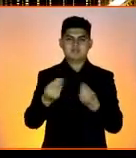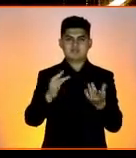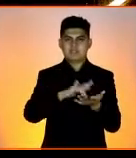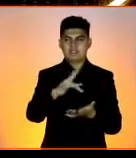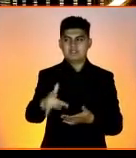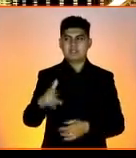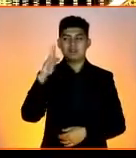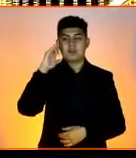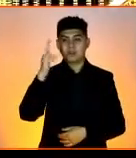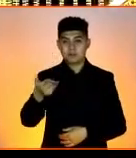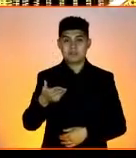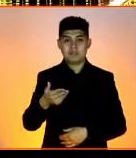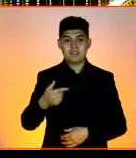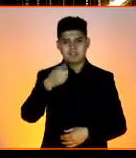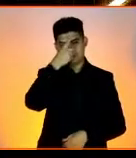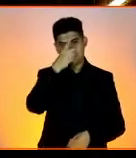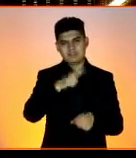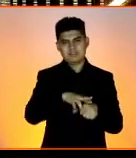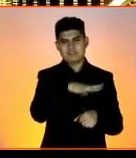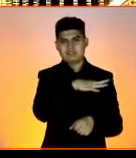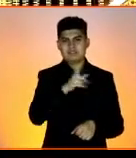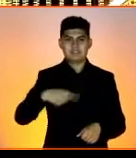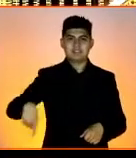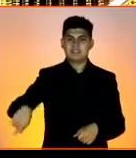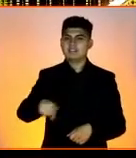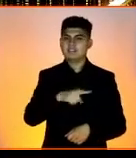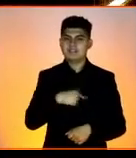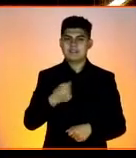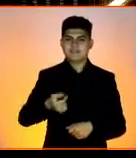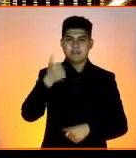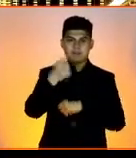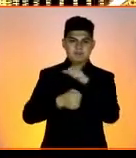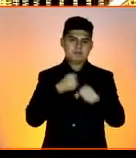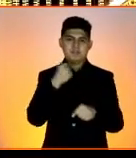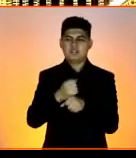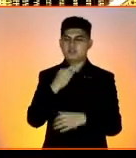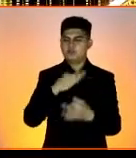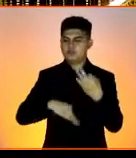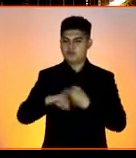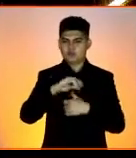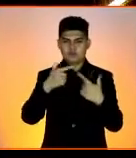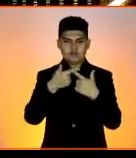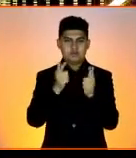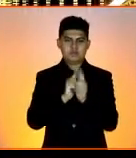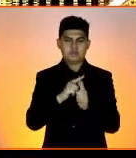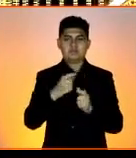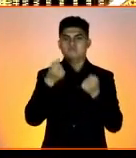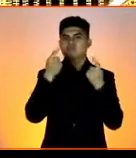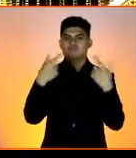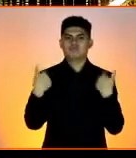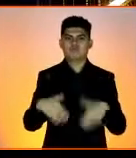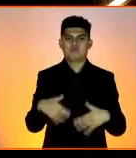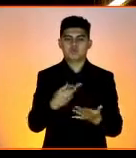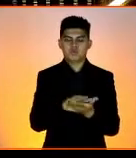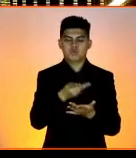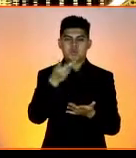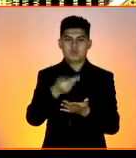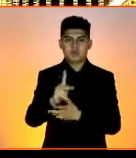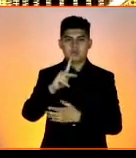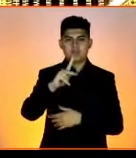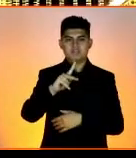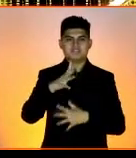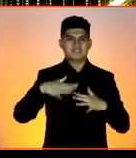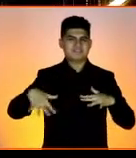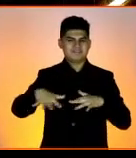Hola, soy Borja Escalada, director general de RLH Properties, y este es el primer año que todo nuestro grupo ha sido reconocido con el distintivo de Empresa